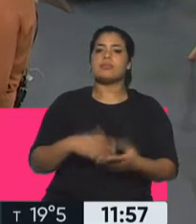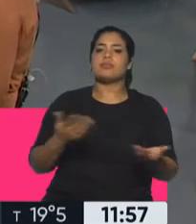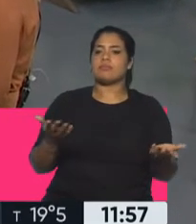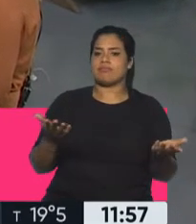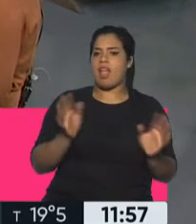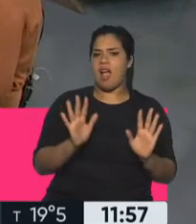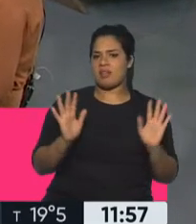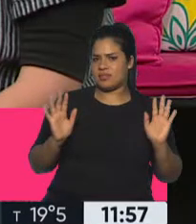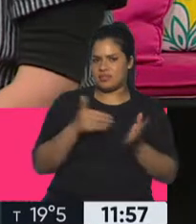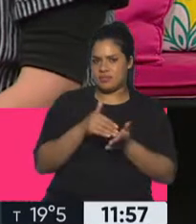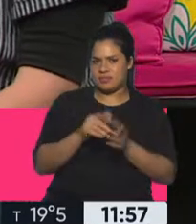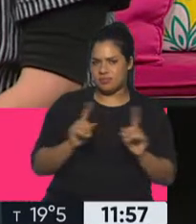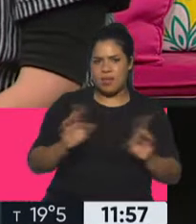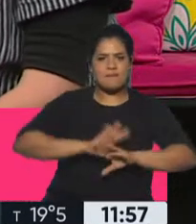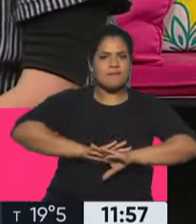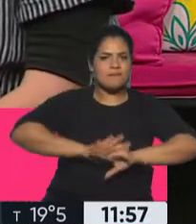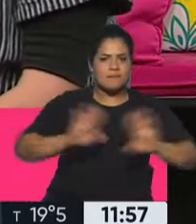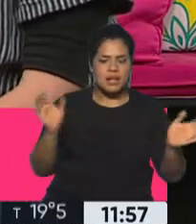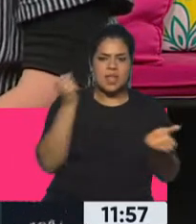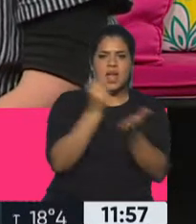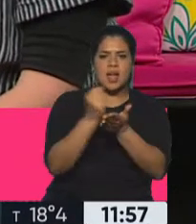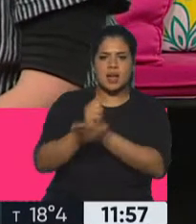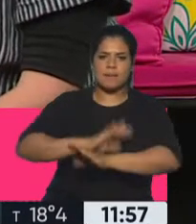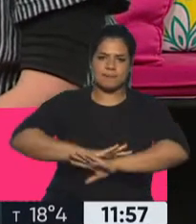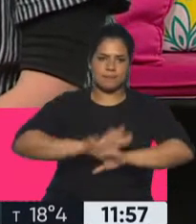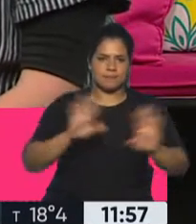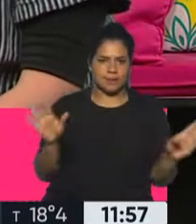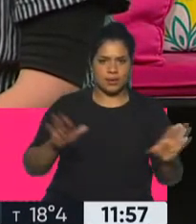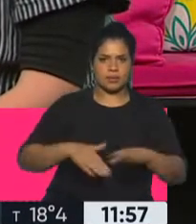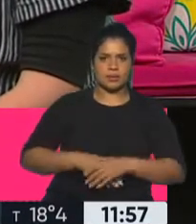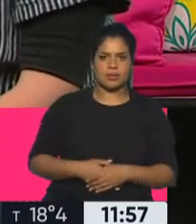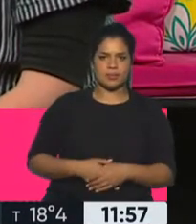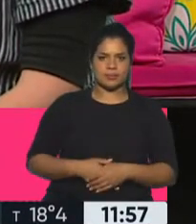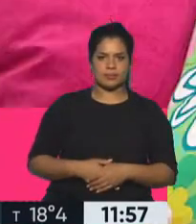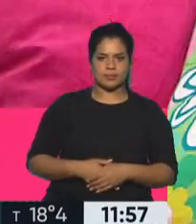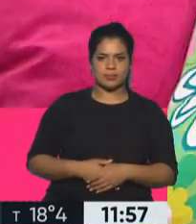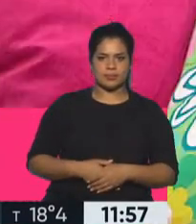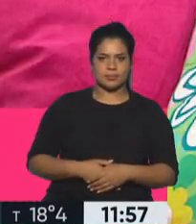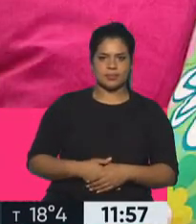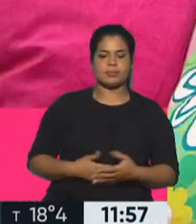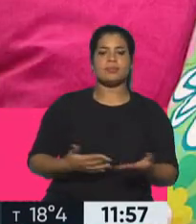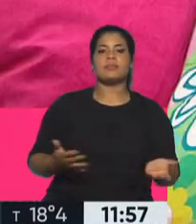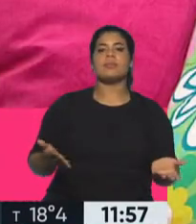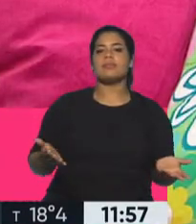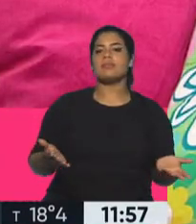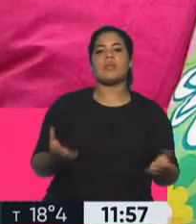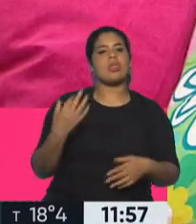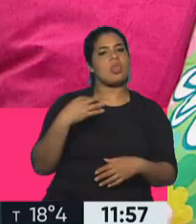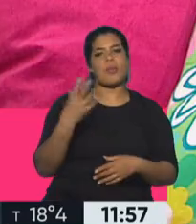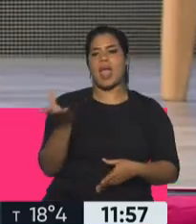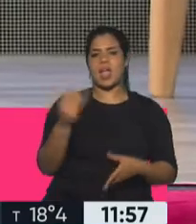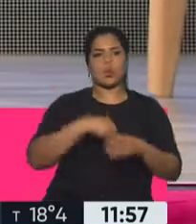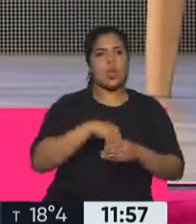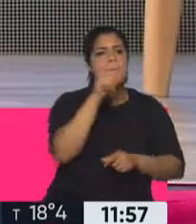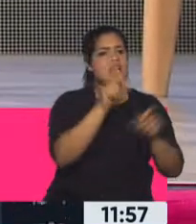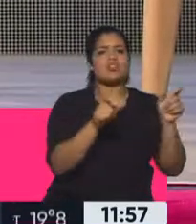Chagas. Y lo importante es dejar de estigmatizar el tema, que esto es lo más importante, que podemos incluir, no importa si la persona